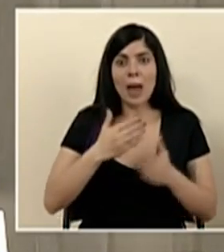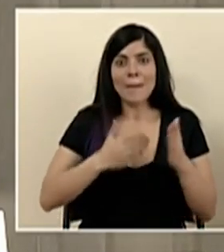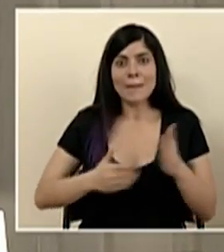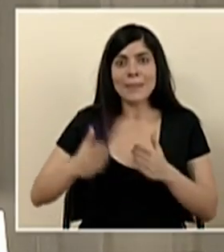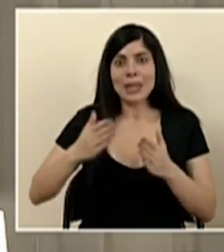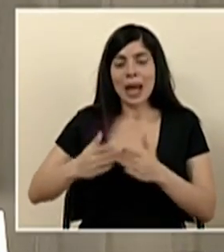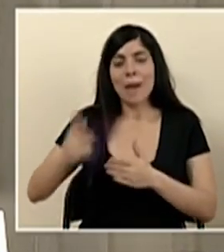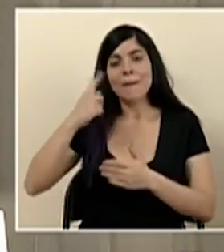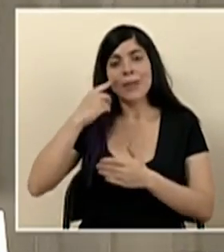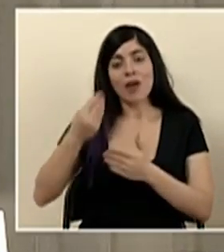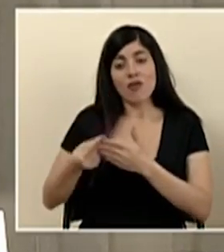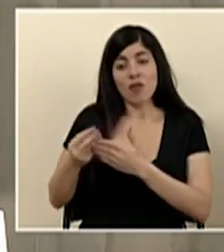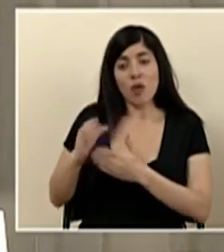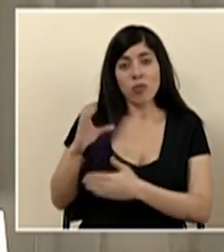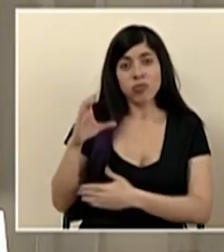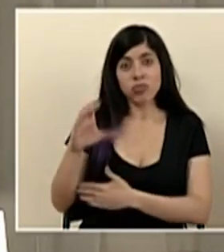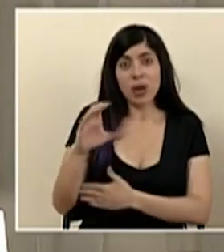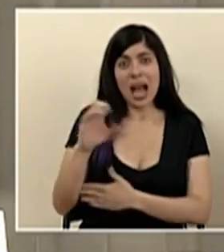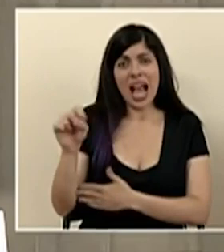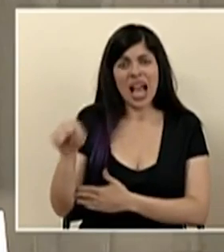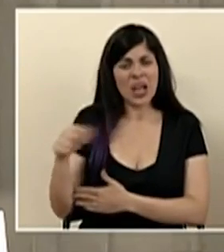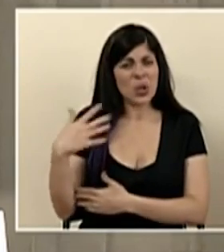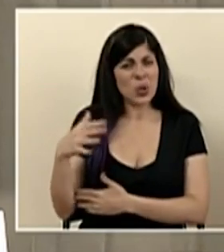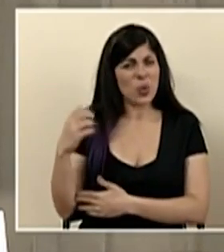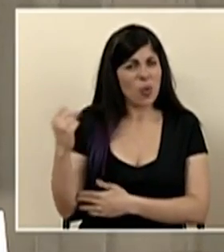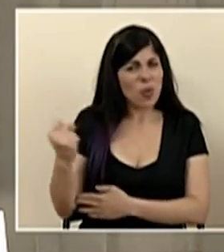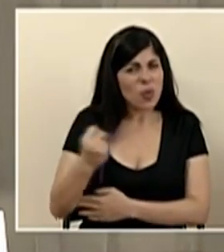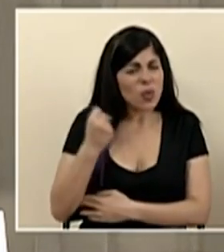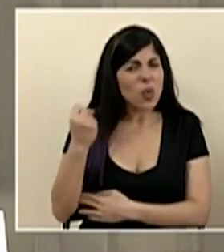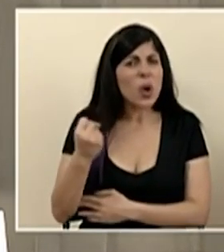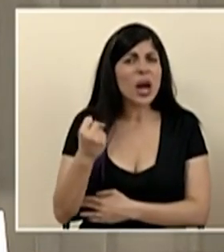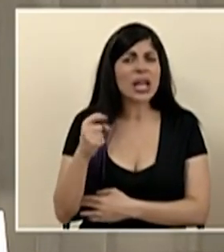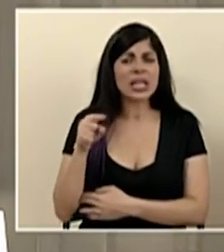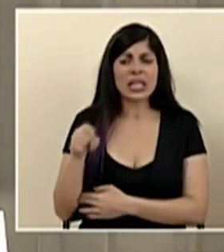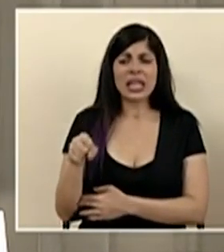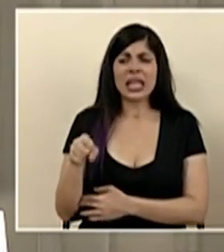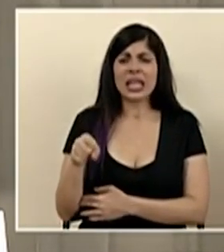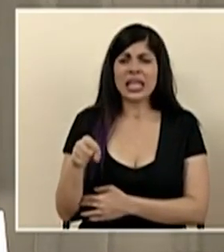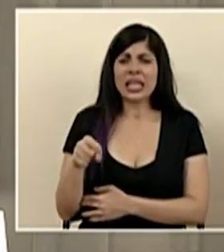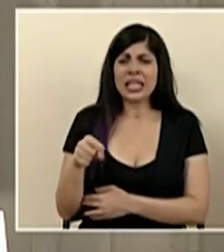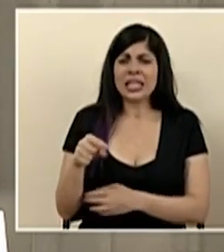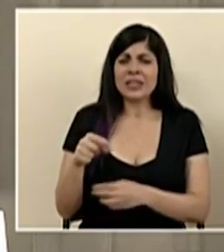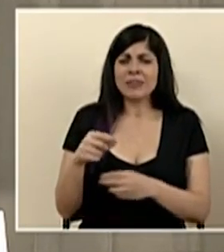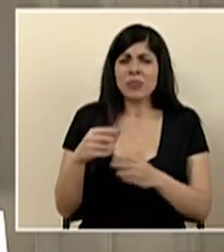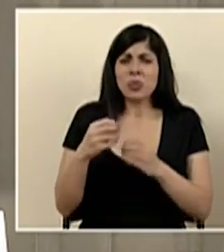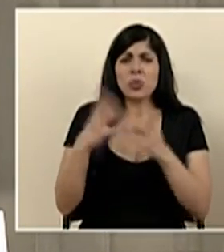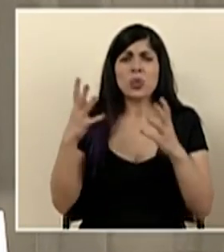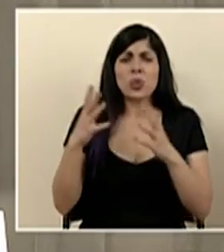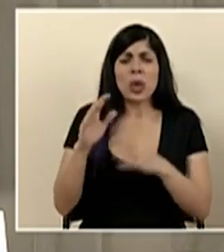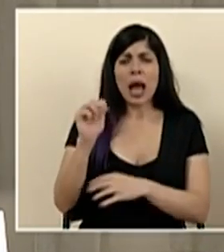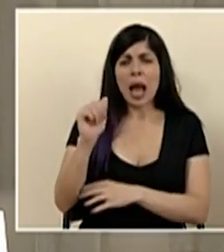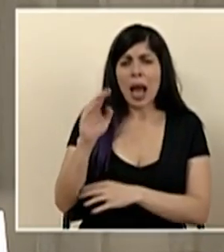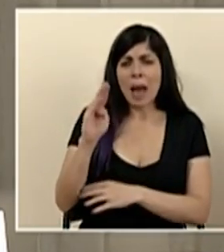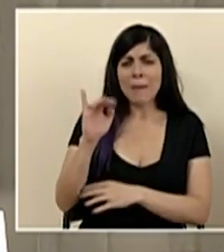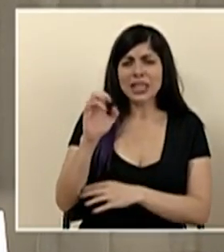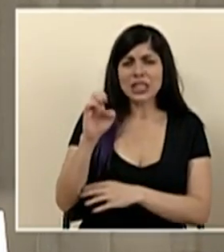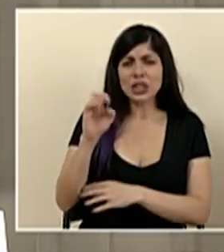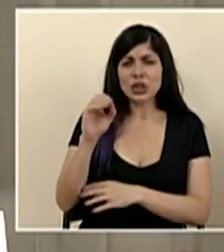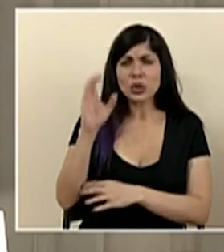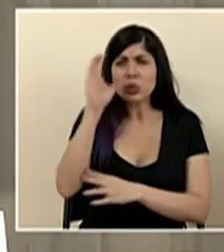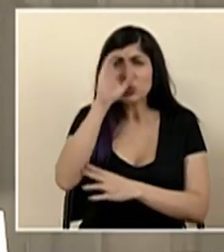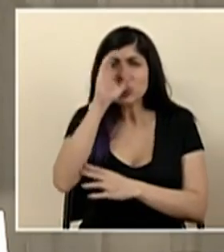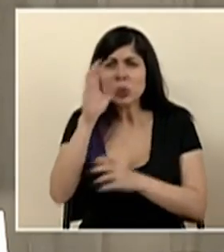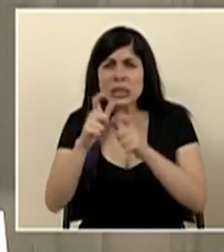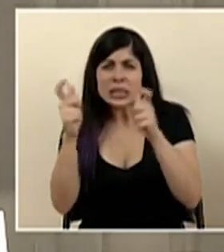inversiones de la caja tan agresivo y tan tan ambicioso las distintas